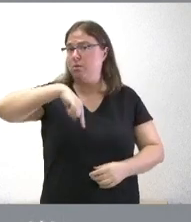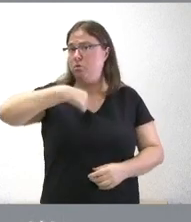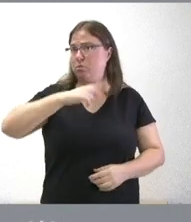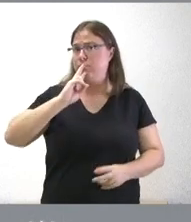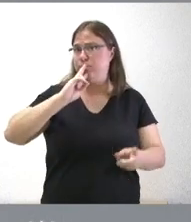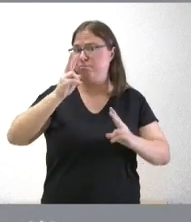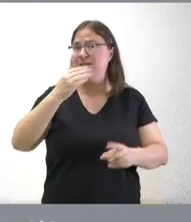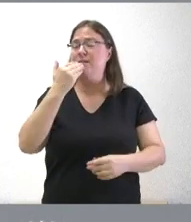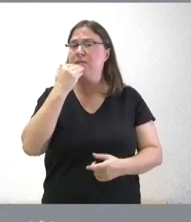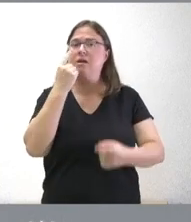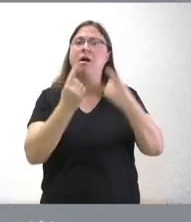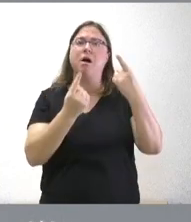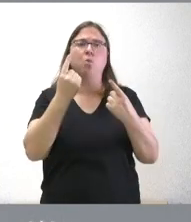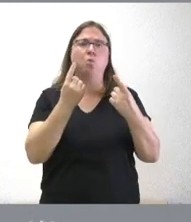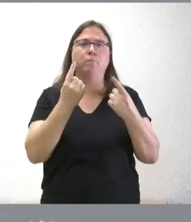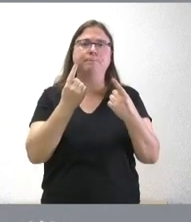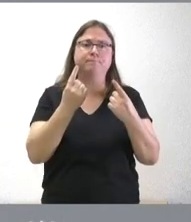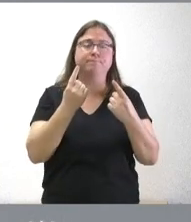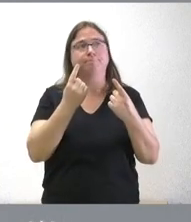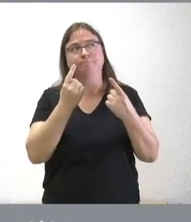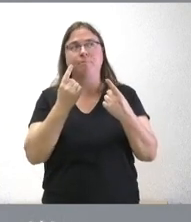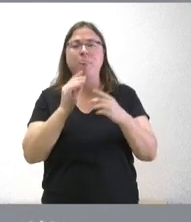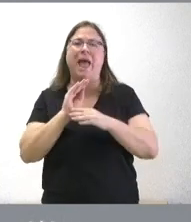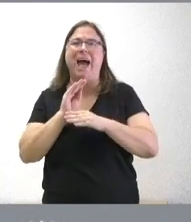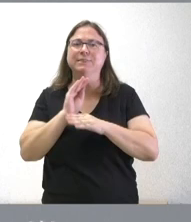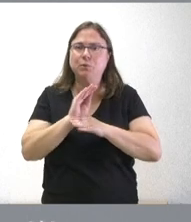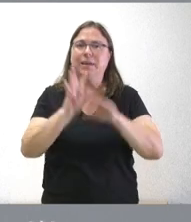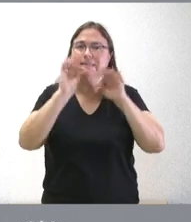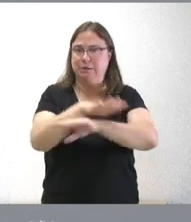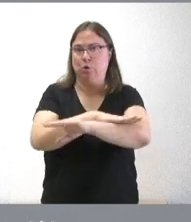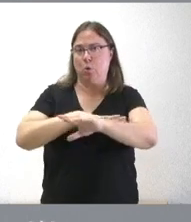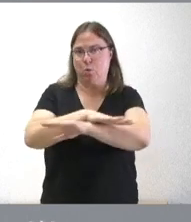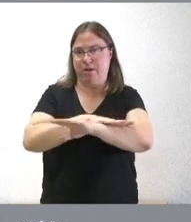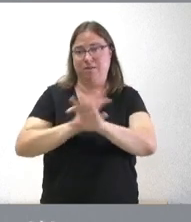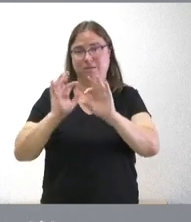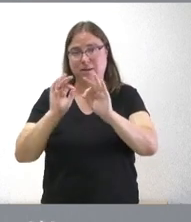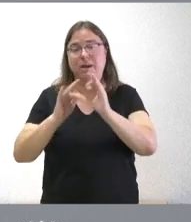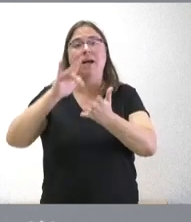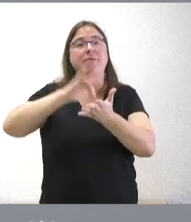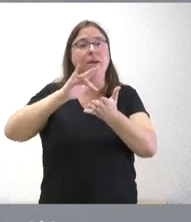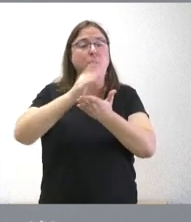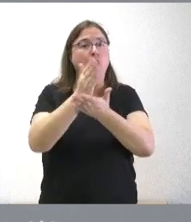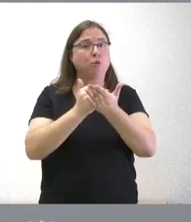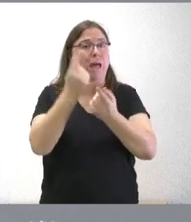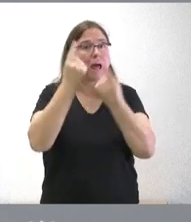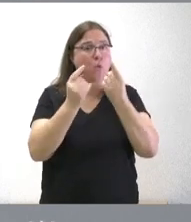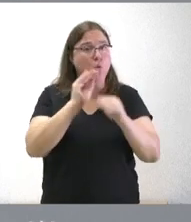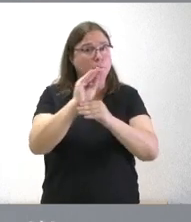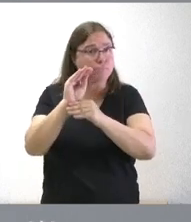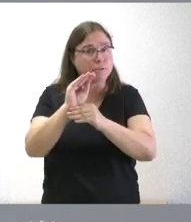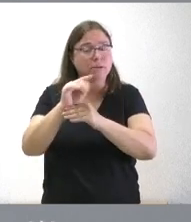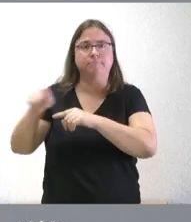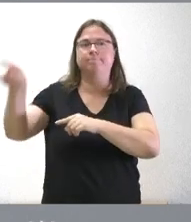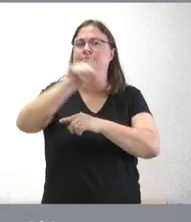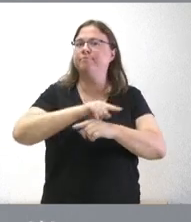que si hay alguna ayuda por parte del gobierno para reducir la deuda de las comunidades autónomas esta tiene que distribuirse con criterios